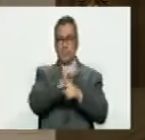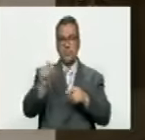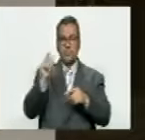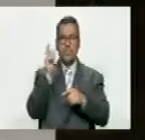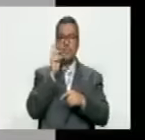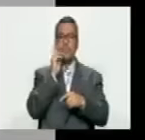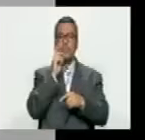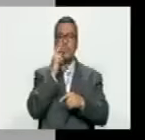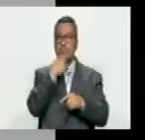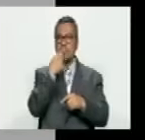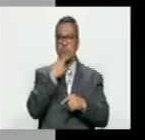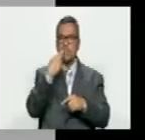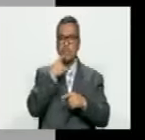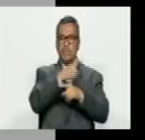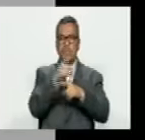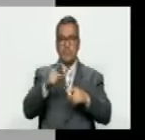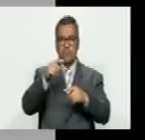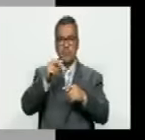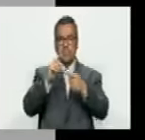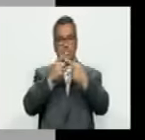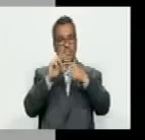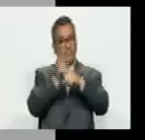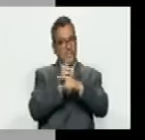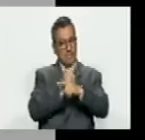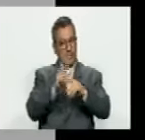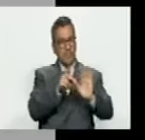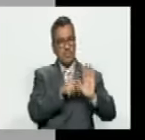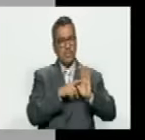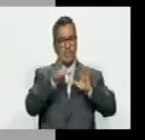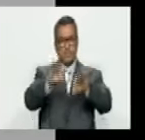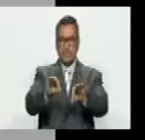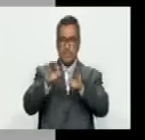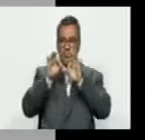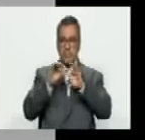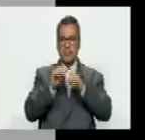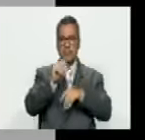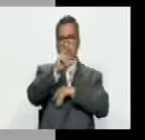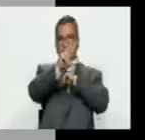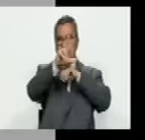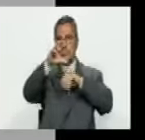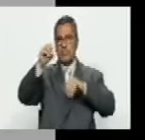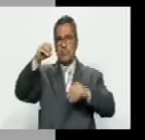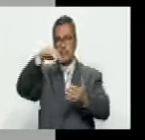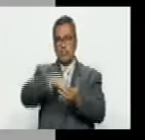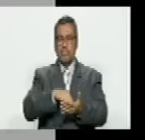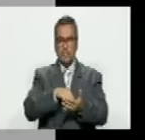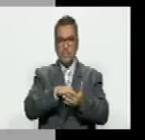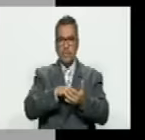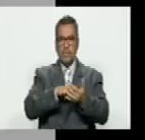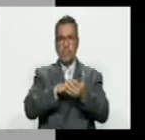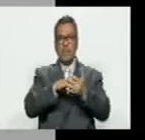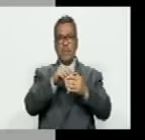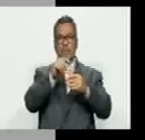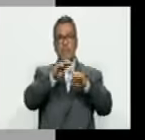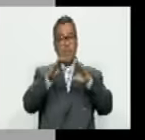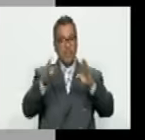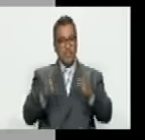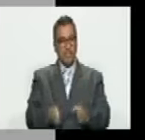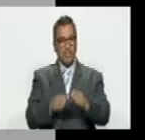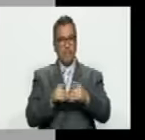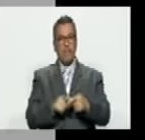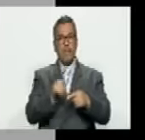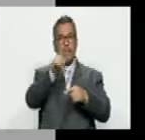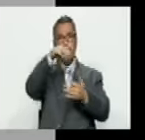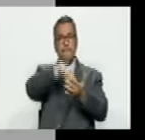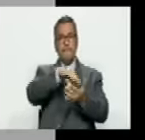rojo que es un sistema de conteo rápido ellos escogieron de 30.000 mesas que las tienen contadas de una a 30.000 escogieron